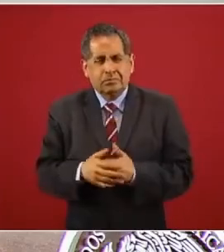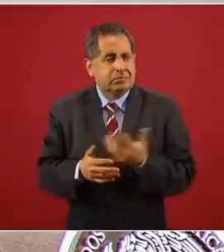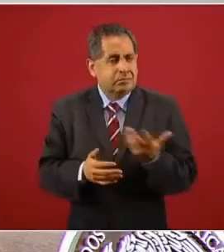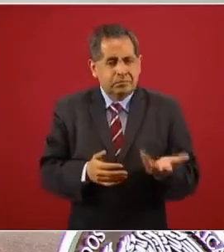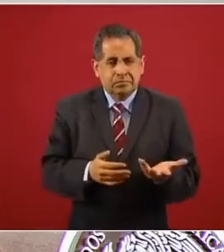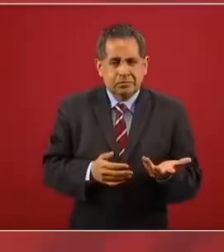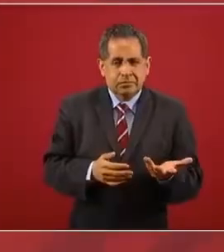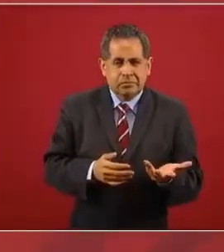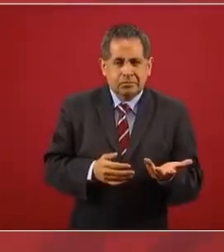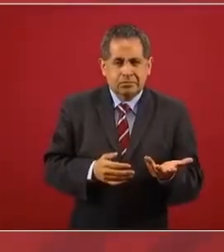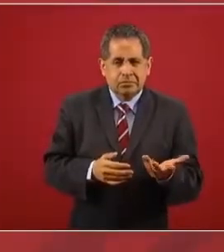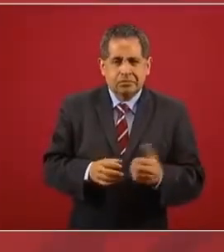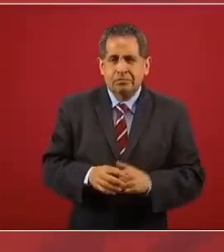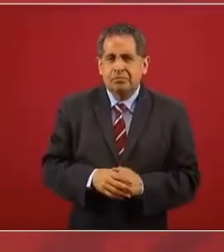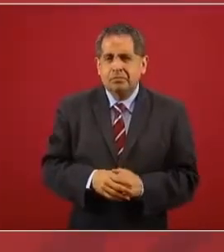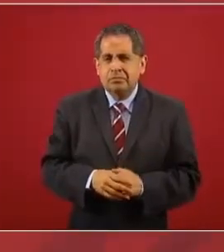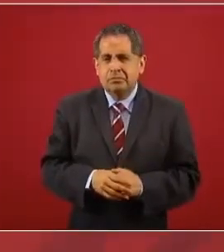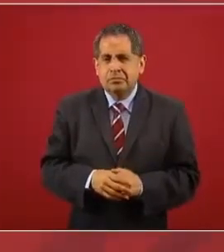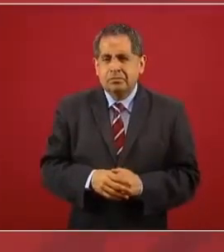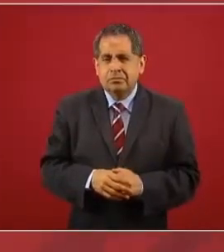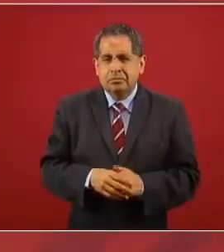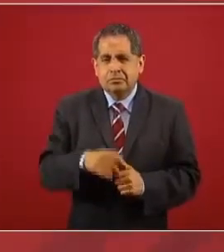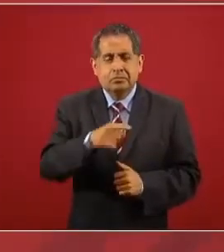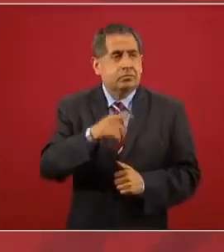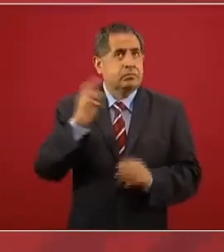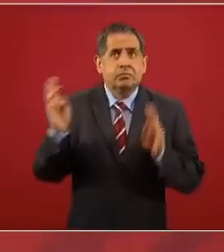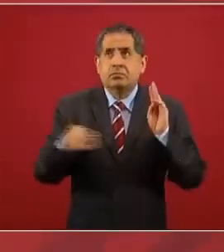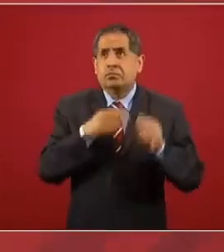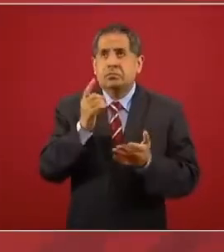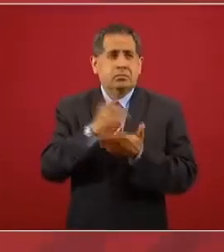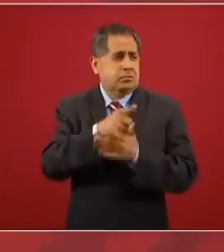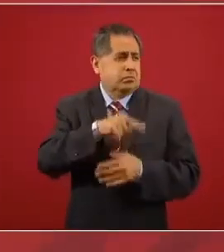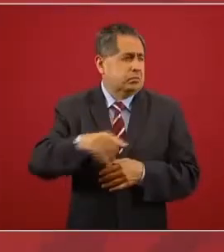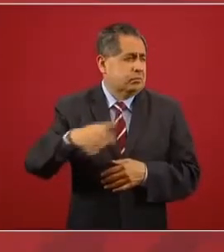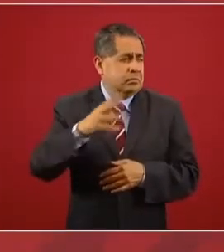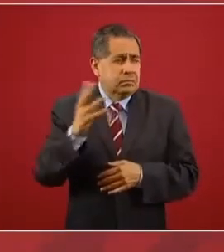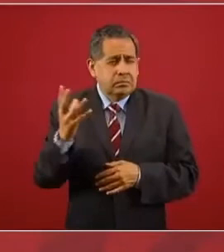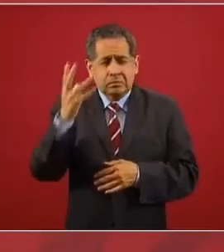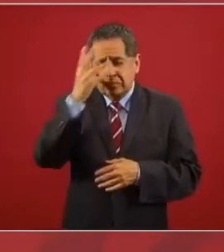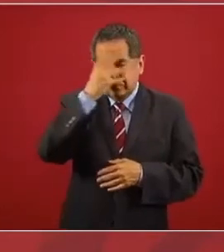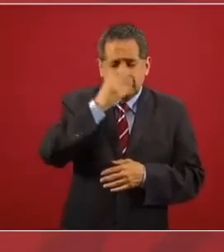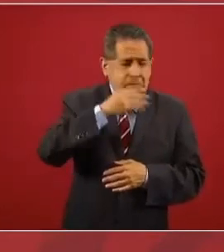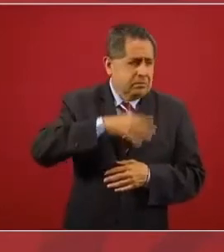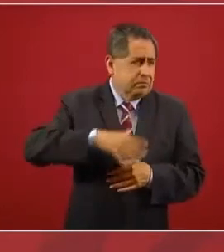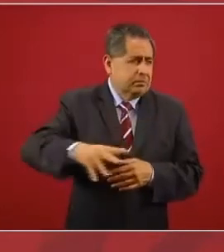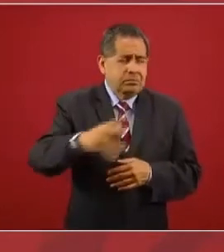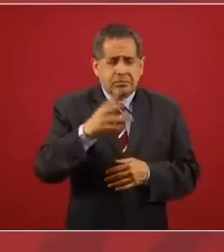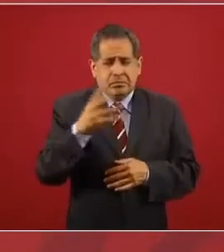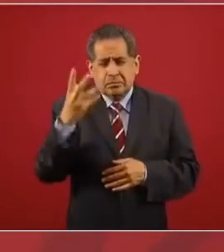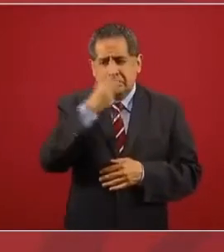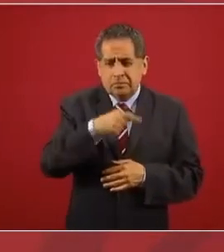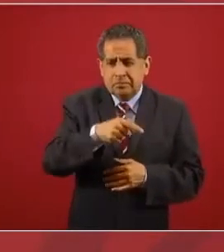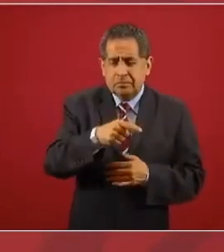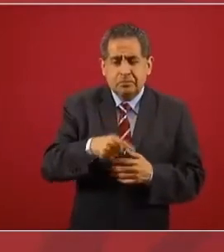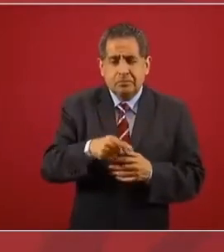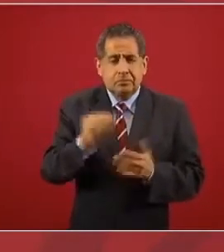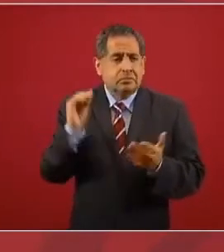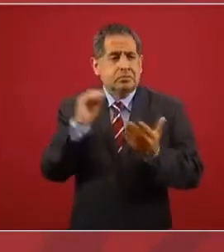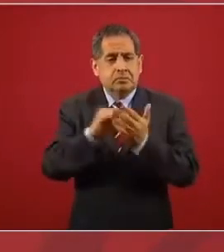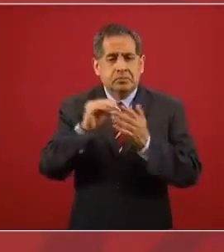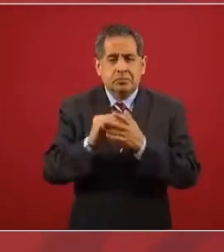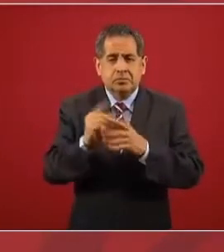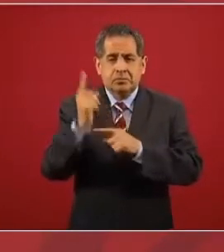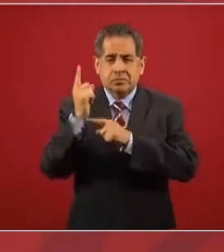única en el mundo, bellísima. Y le meten